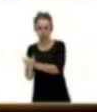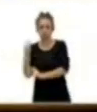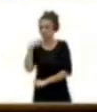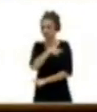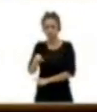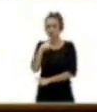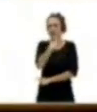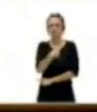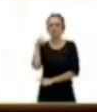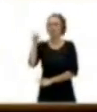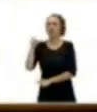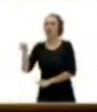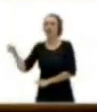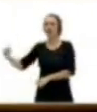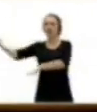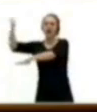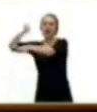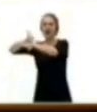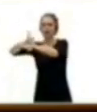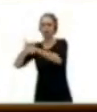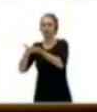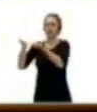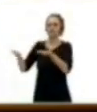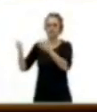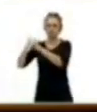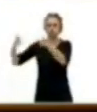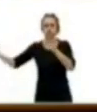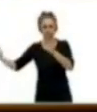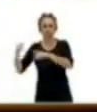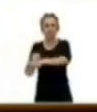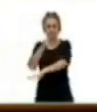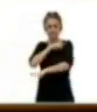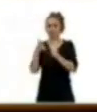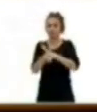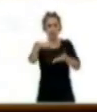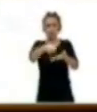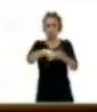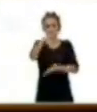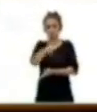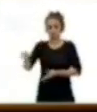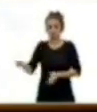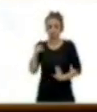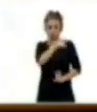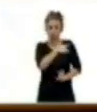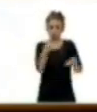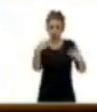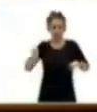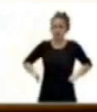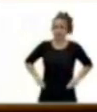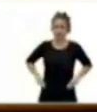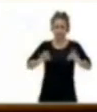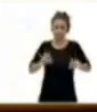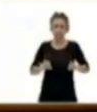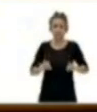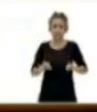de confianza. Eso es una demanda ciudadana. Por lo tanto, usted debe hacer reflejo de lo que debe hacer